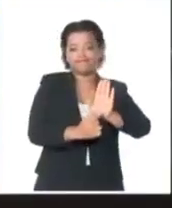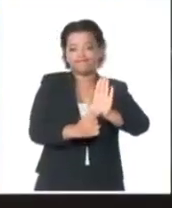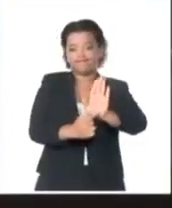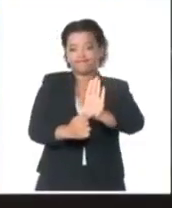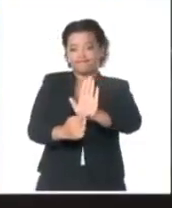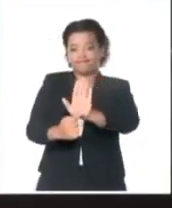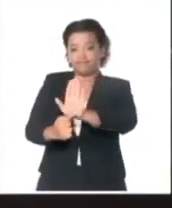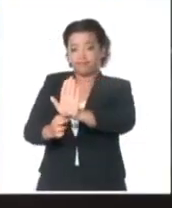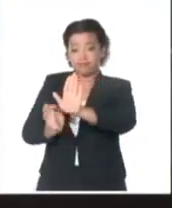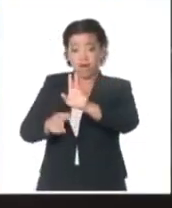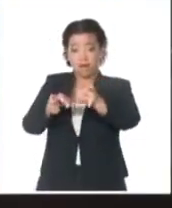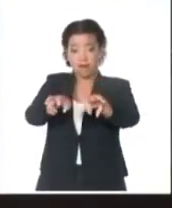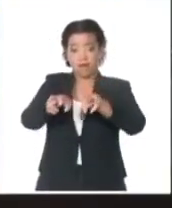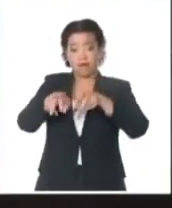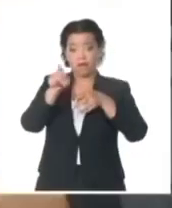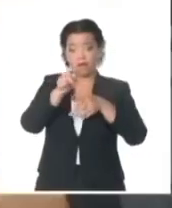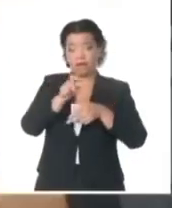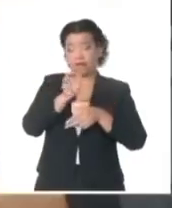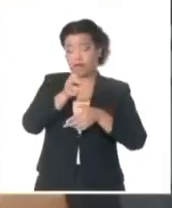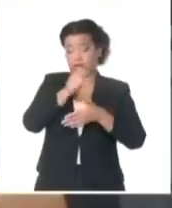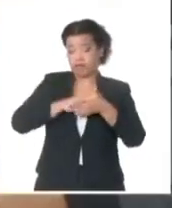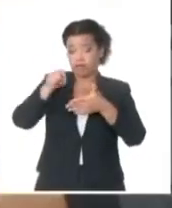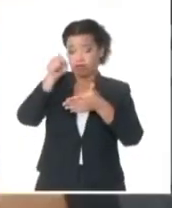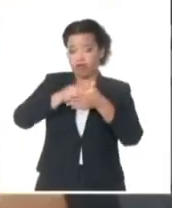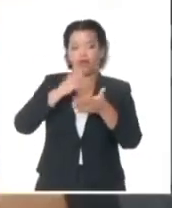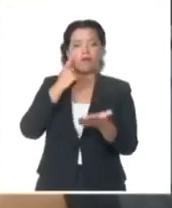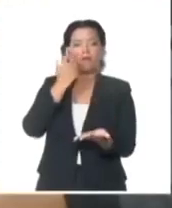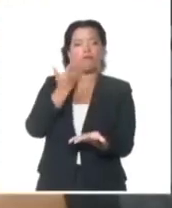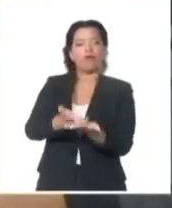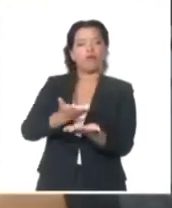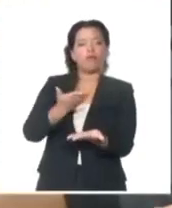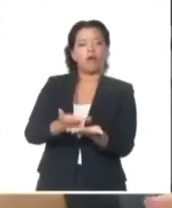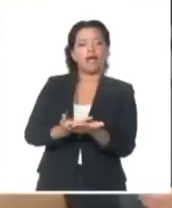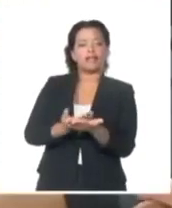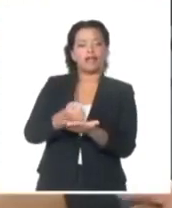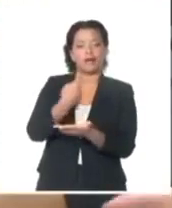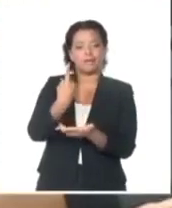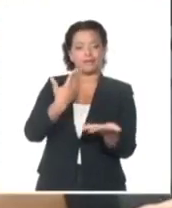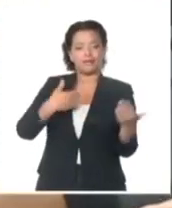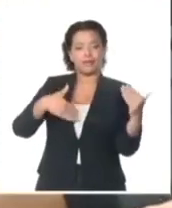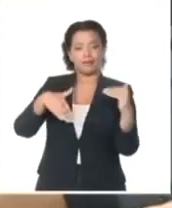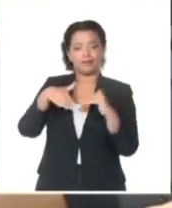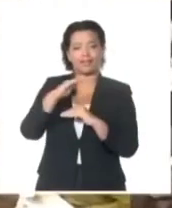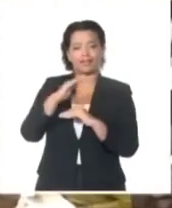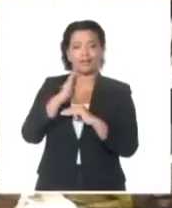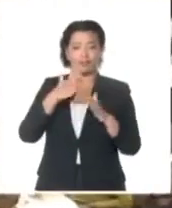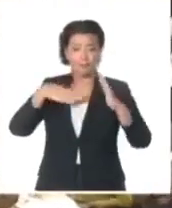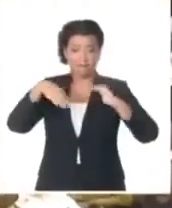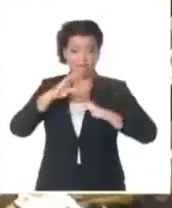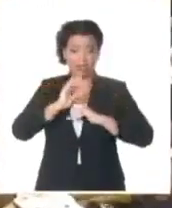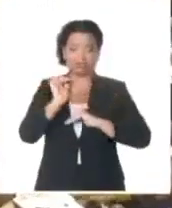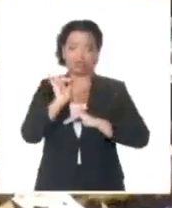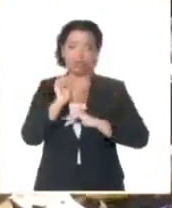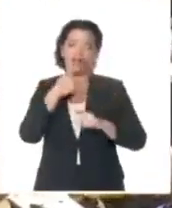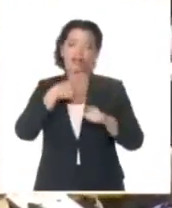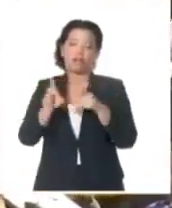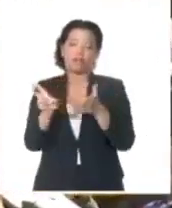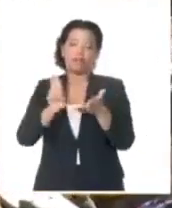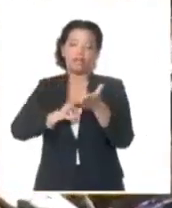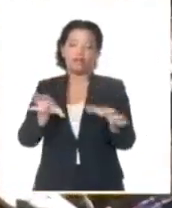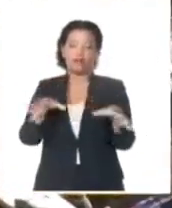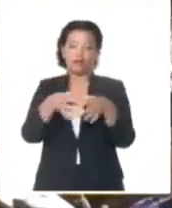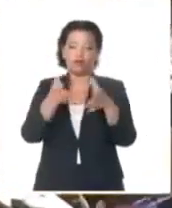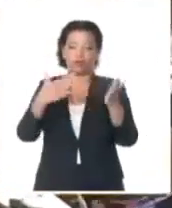Nacional del Poder Popular, su propuesta para el cargo de primer ministro y demás miembros del